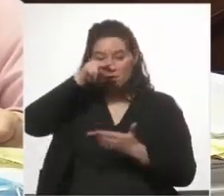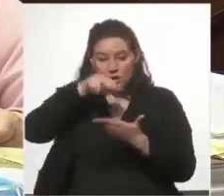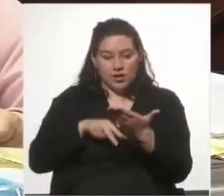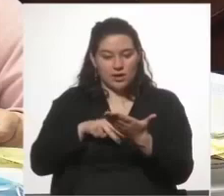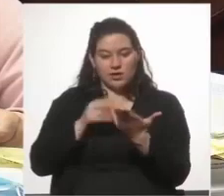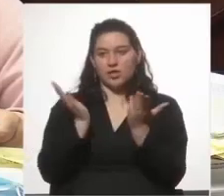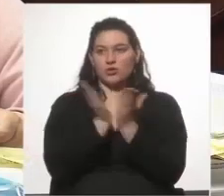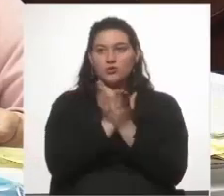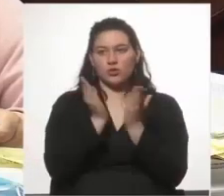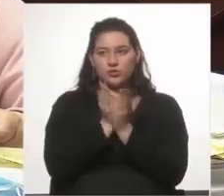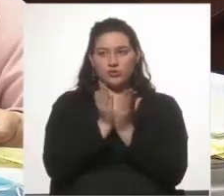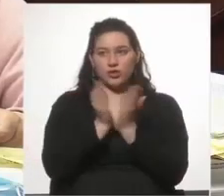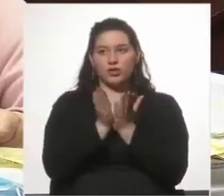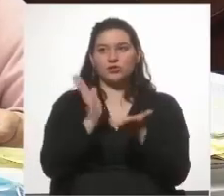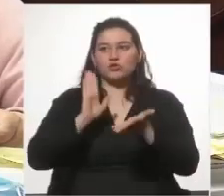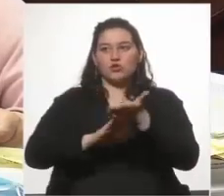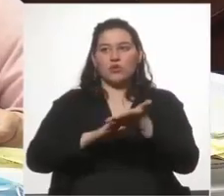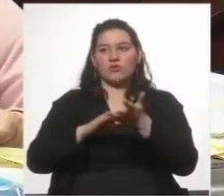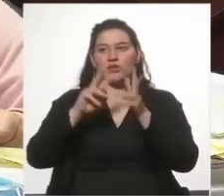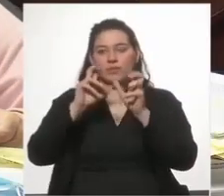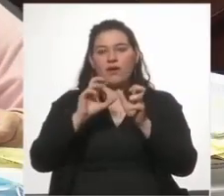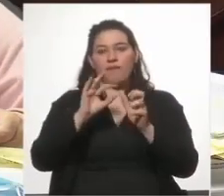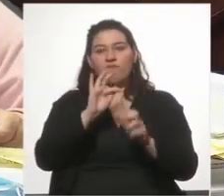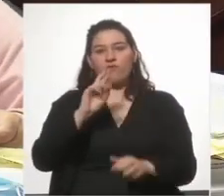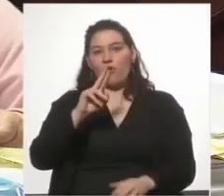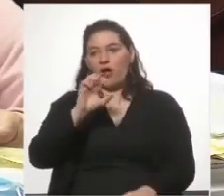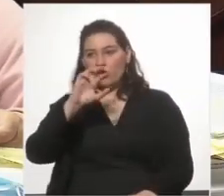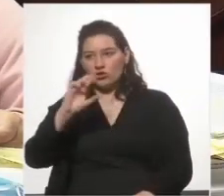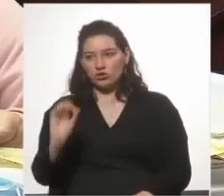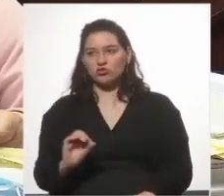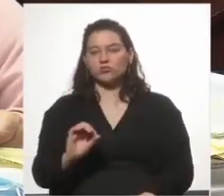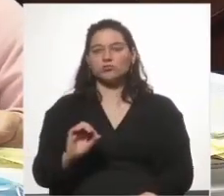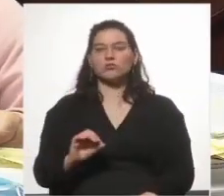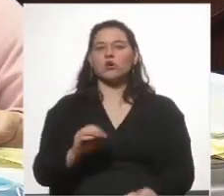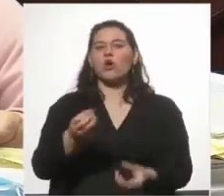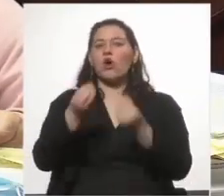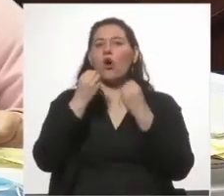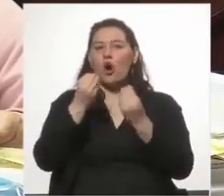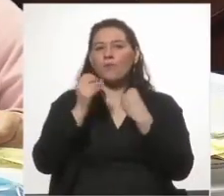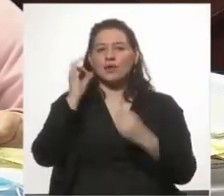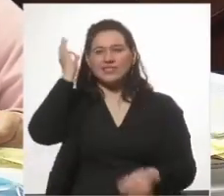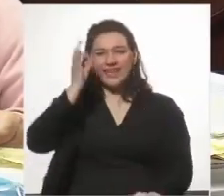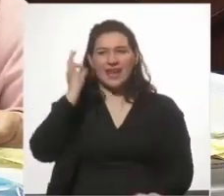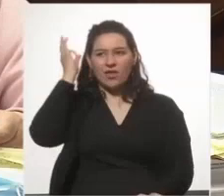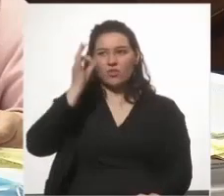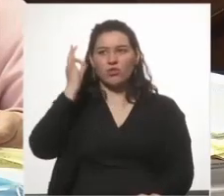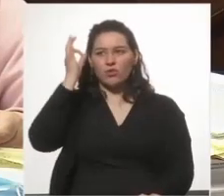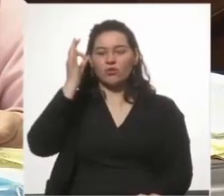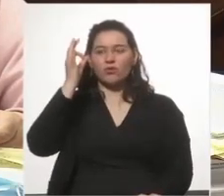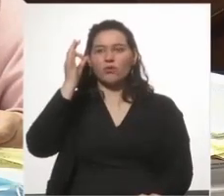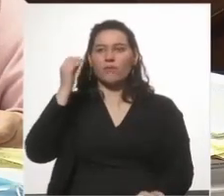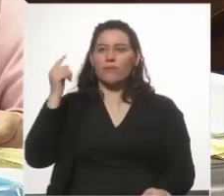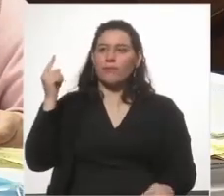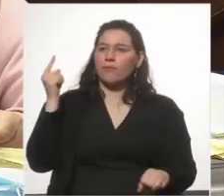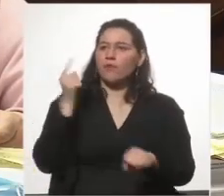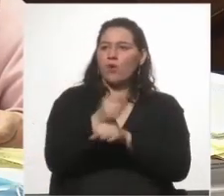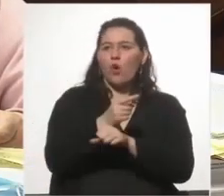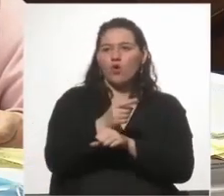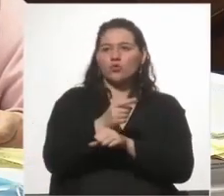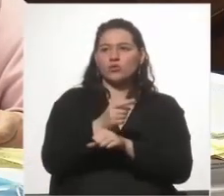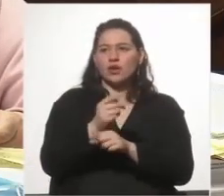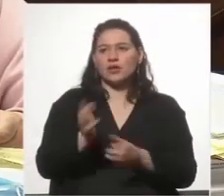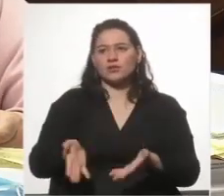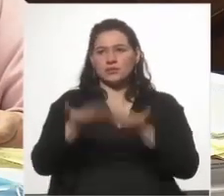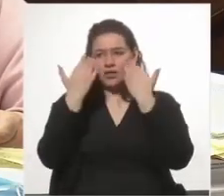y estudiado con respecto a los fueros. Y cómo el senador Pasqué se opone al levantamiento de los